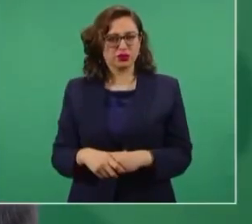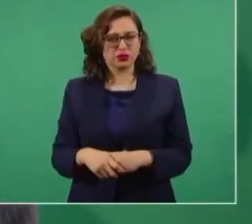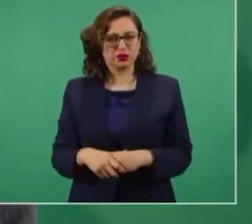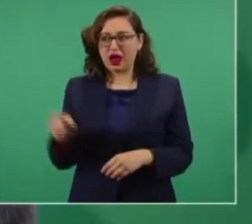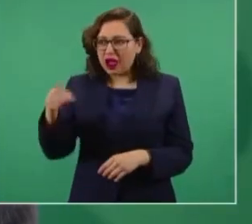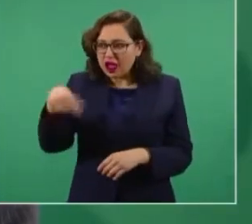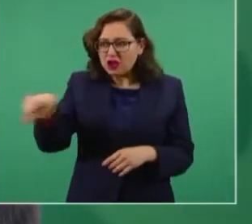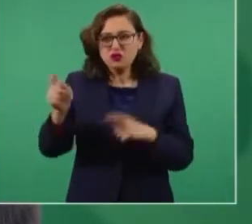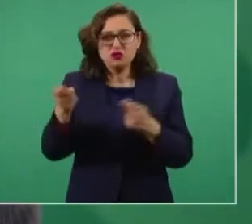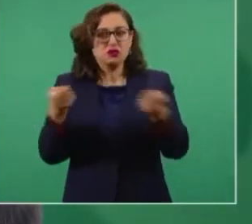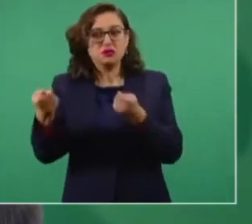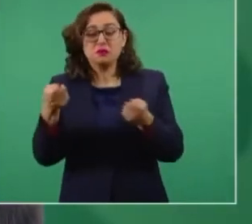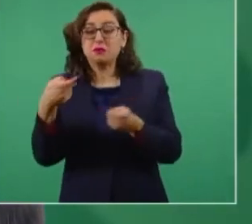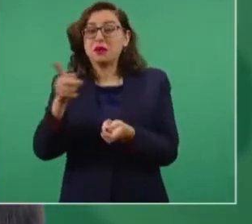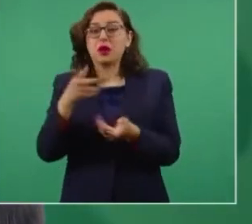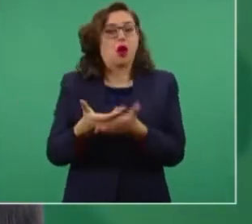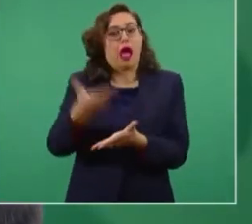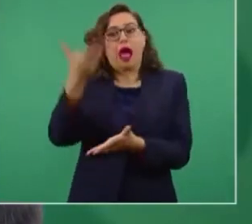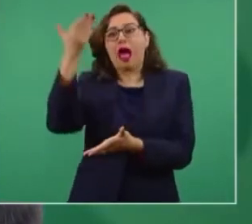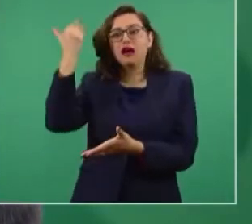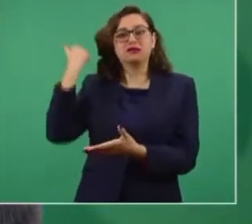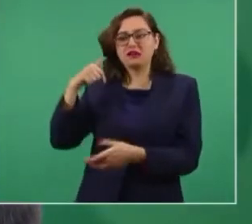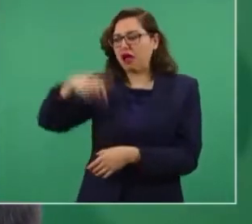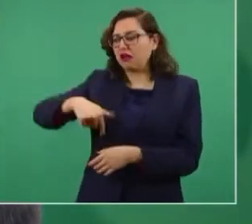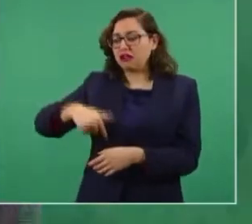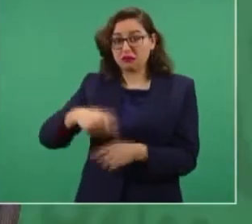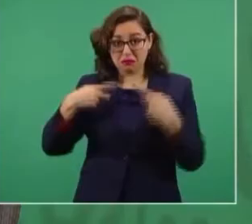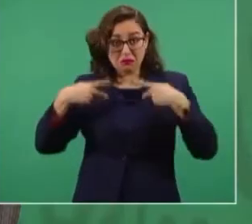¿Quién tenía el poder en México?